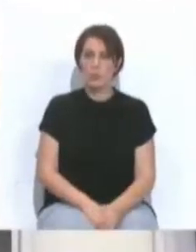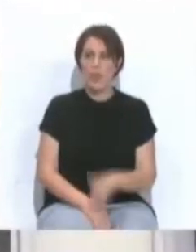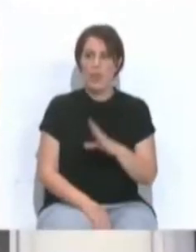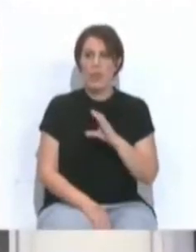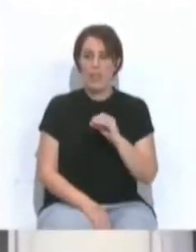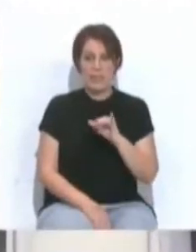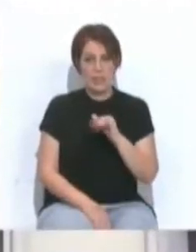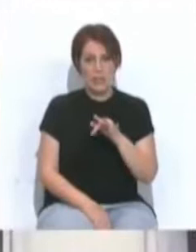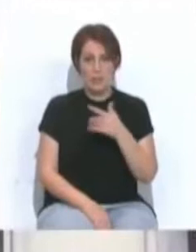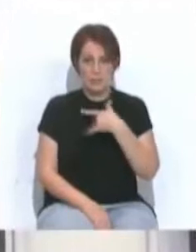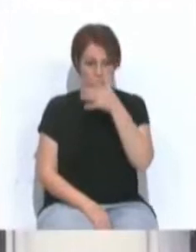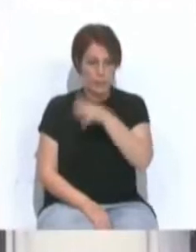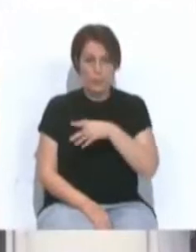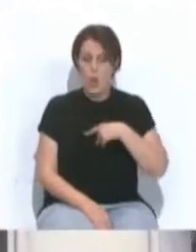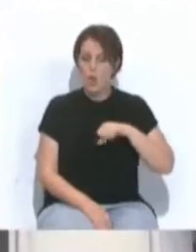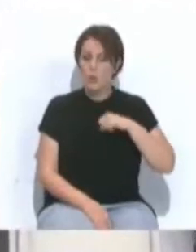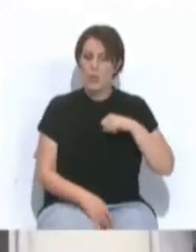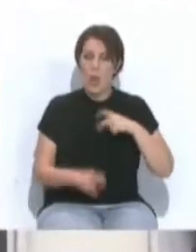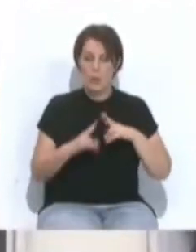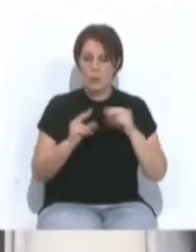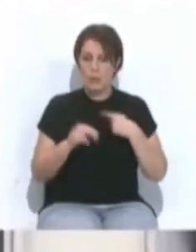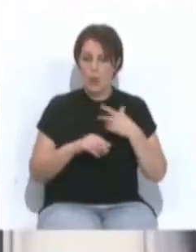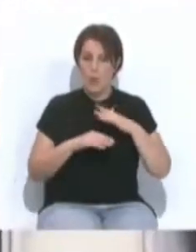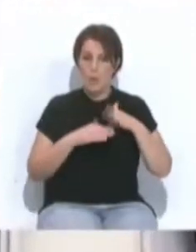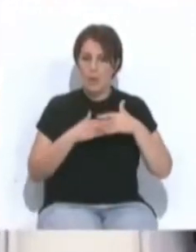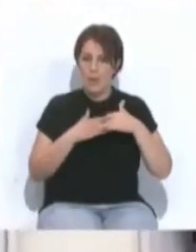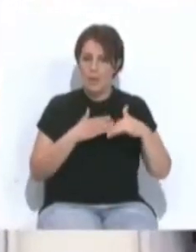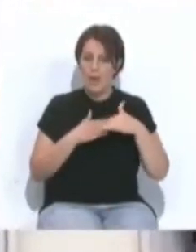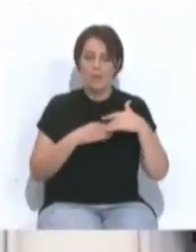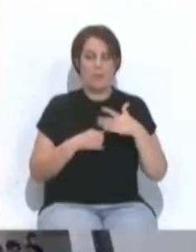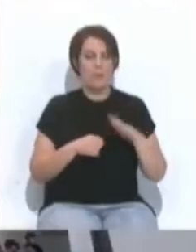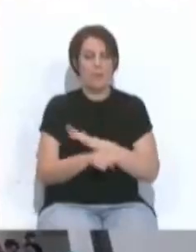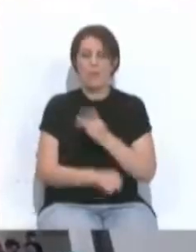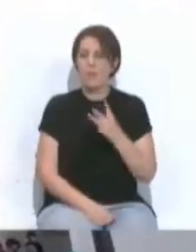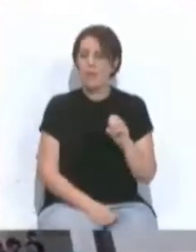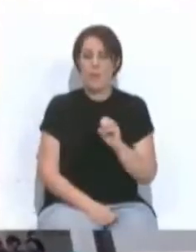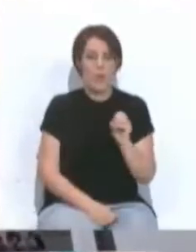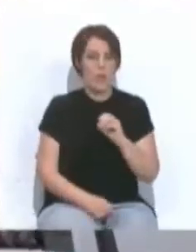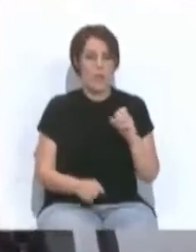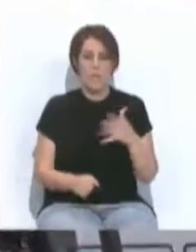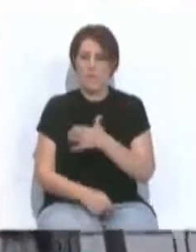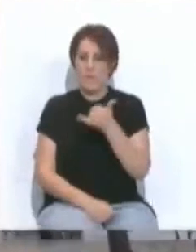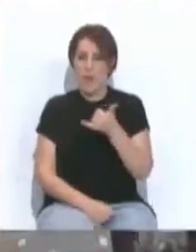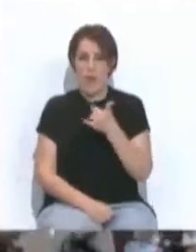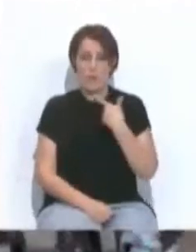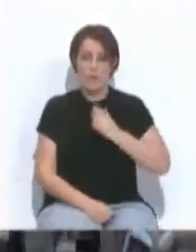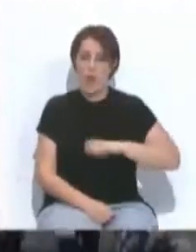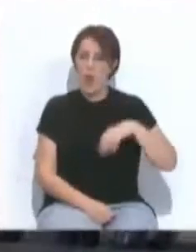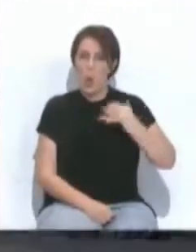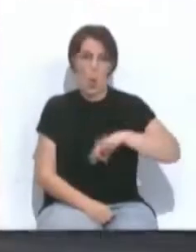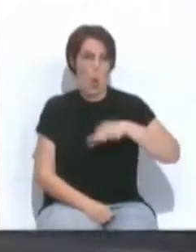CSIF ha denunciado que en el hospital universitario Puerta del Mar solo se están cubriendo el 30% de las bajas profesionales.